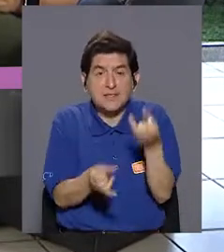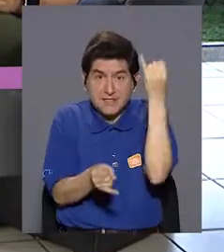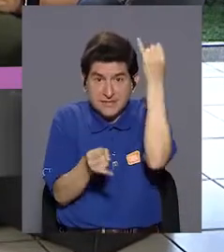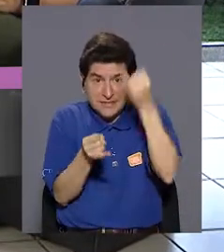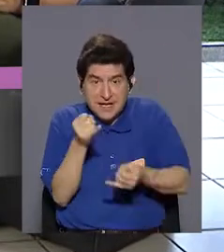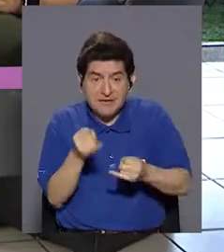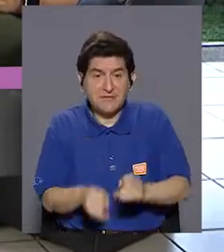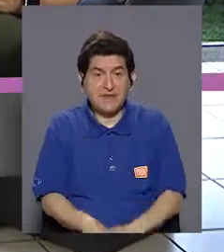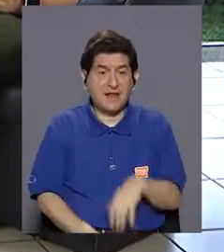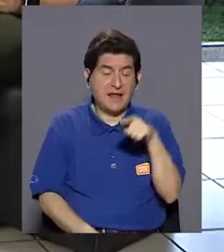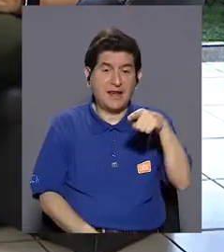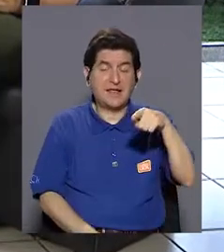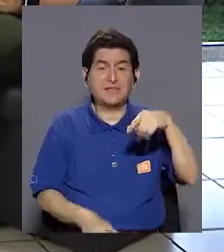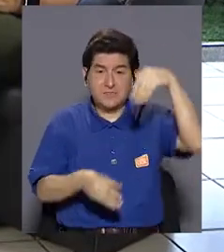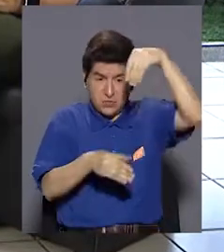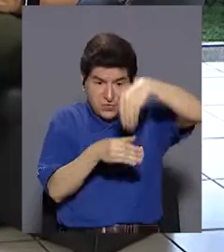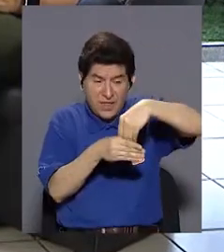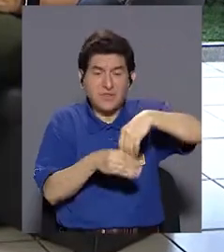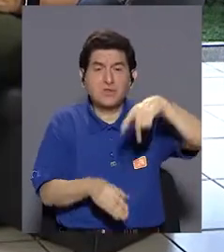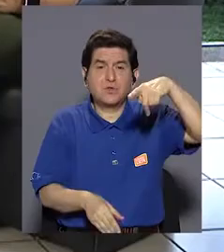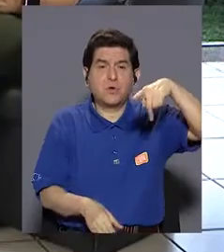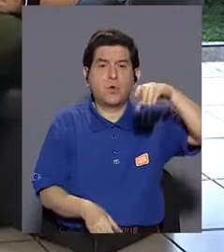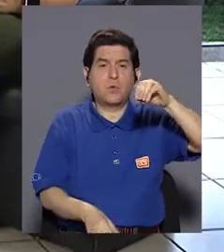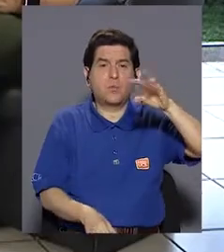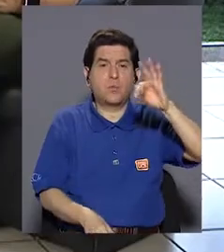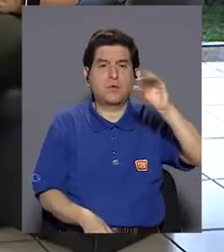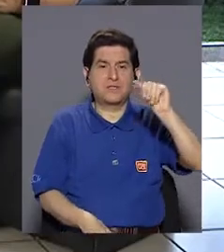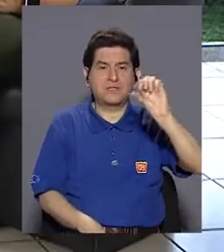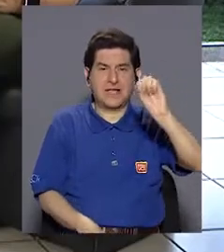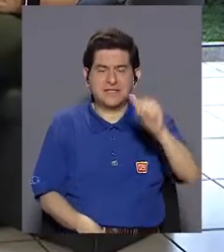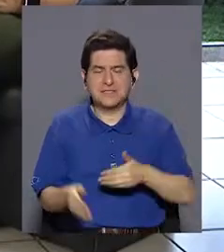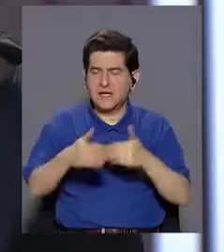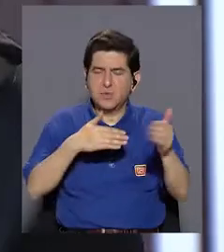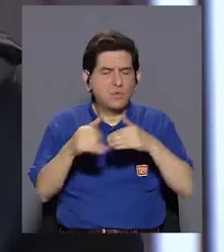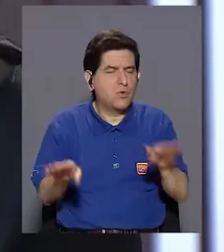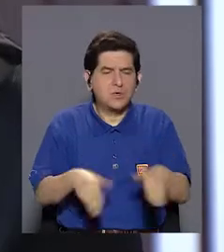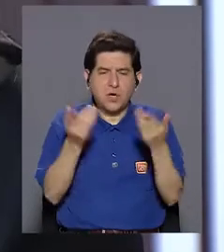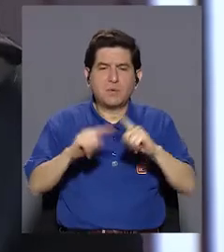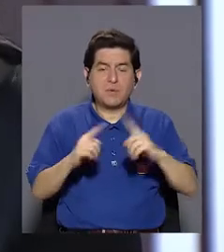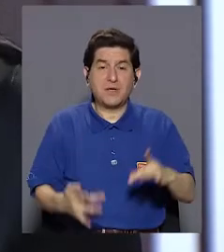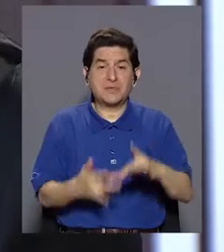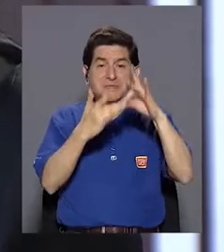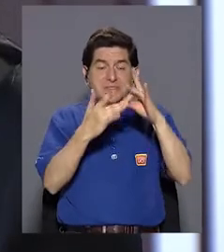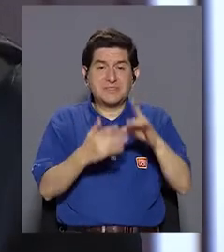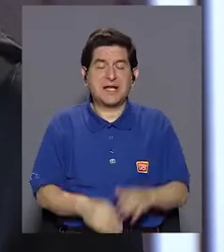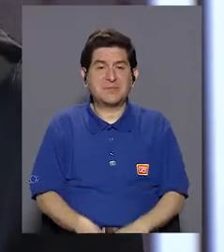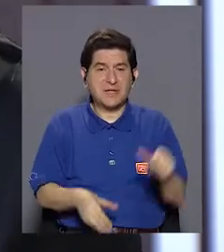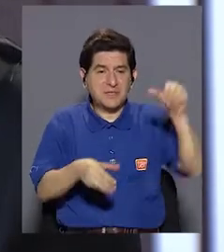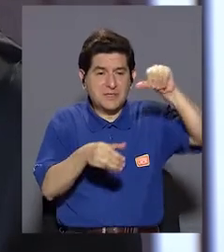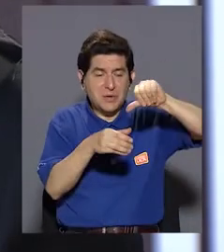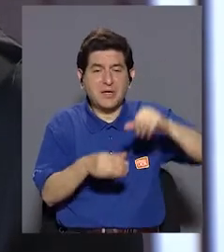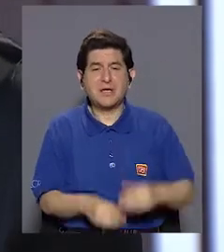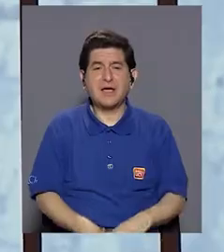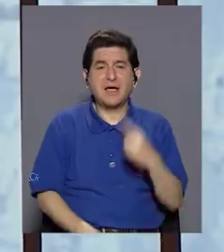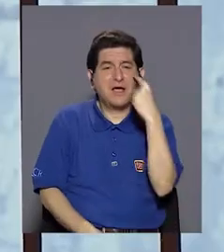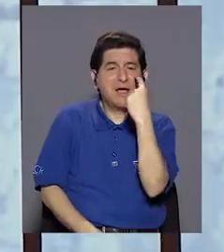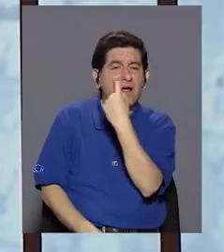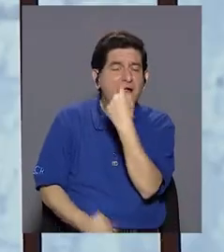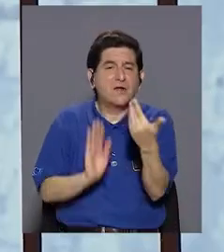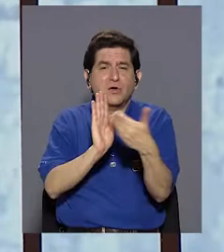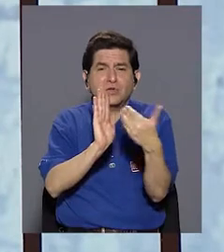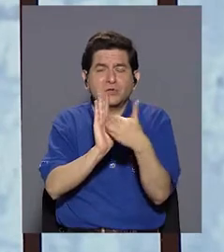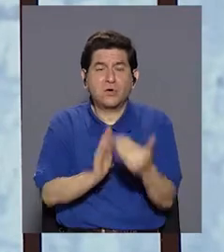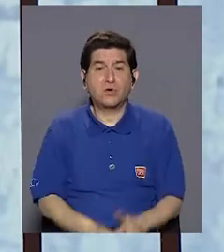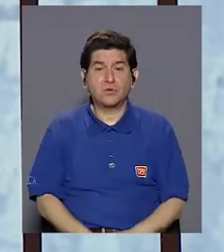al final lo que tienen es potasa por dentro, o líquido, sea sólido, pero sobre todo líquido, que les ha caído en los ojos con el